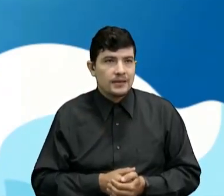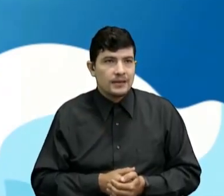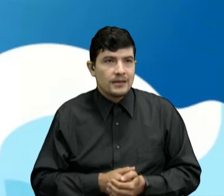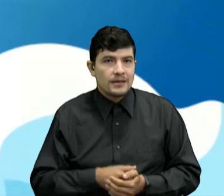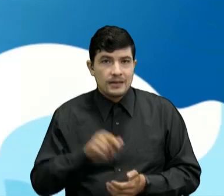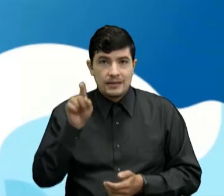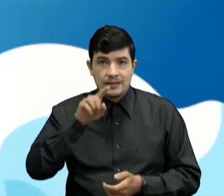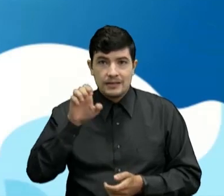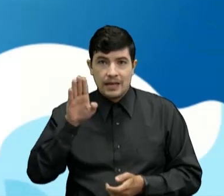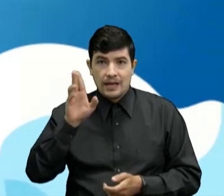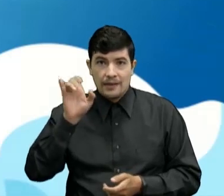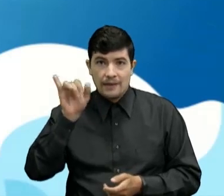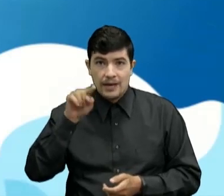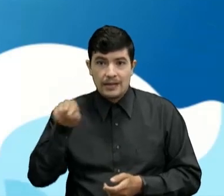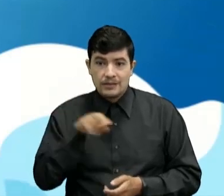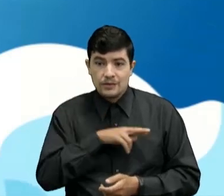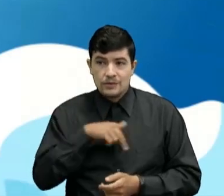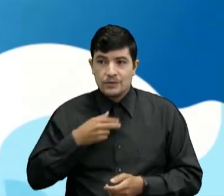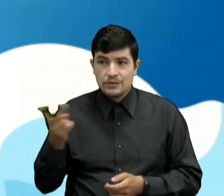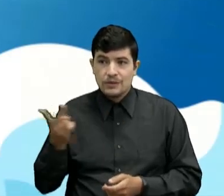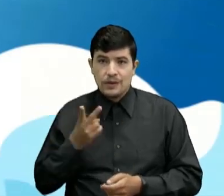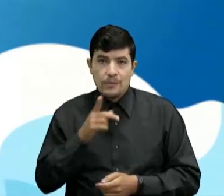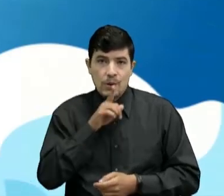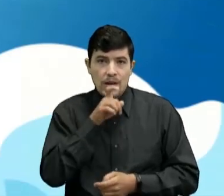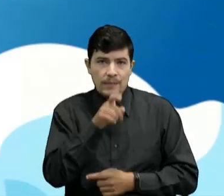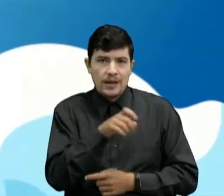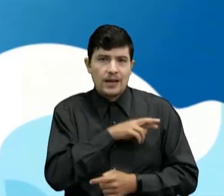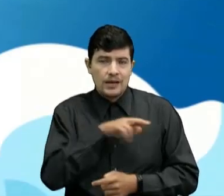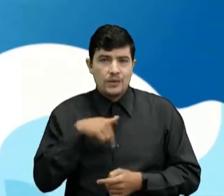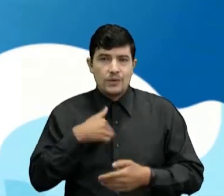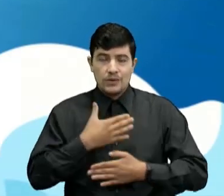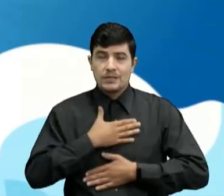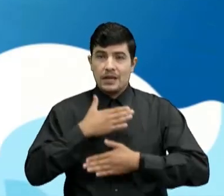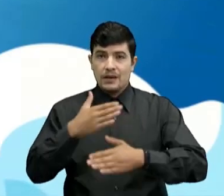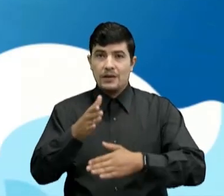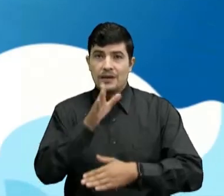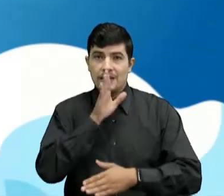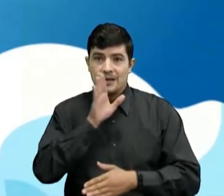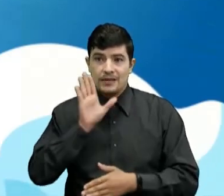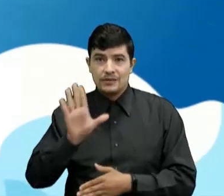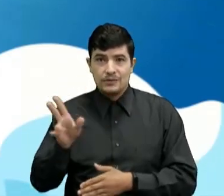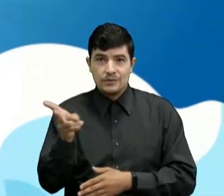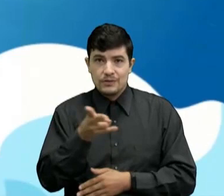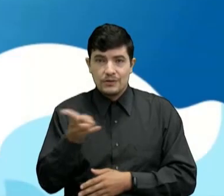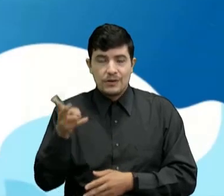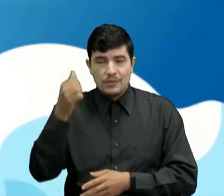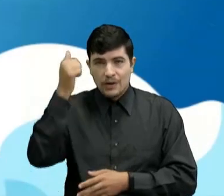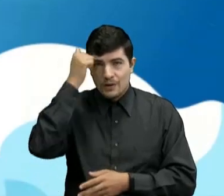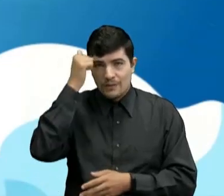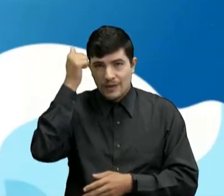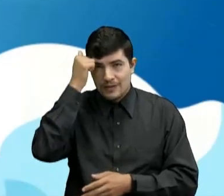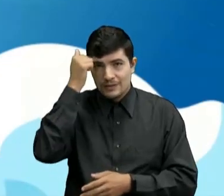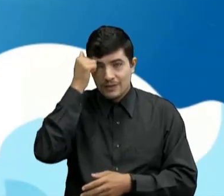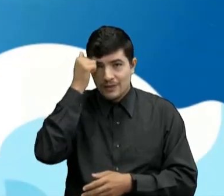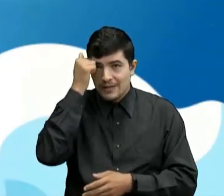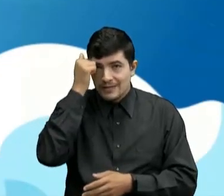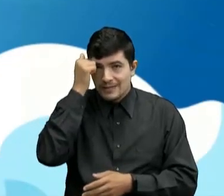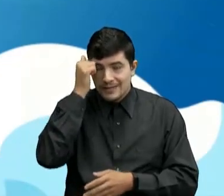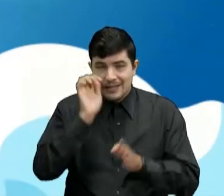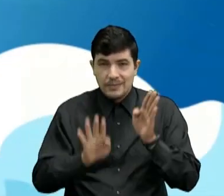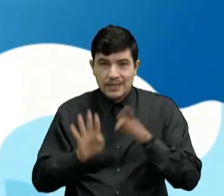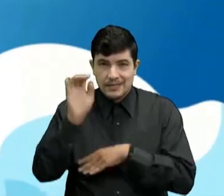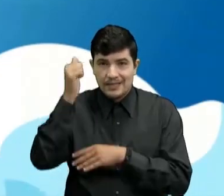Seba Somos de Bucaramanga Y le mandamos saludos A los profesores Y los